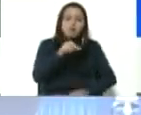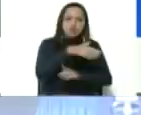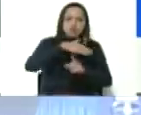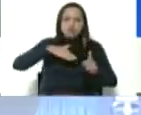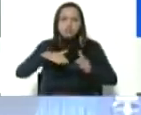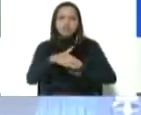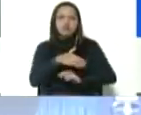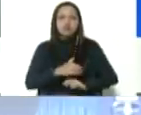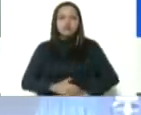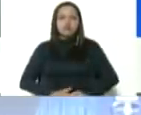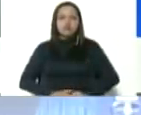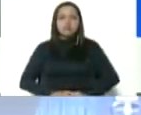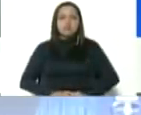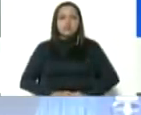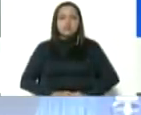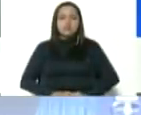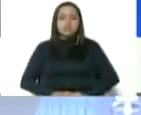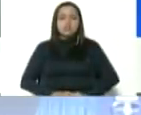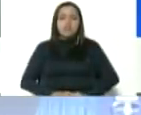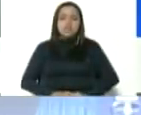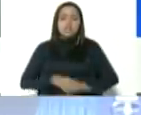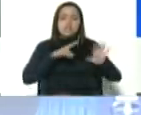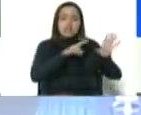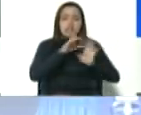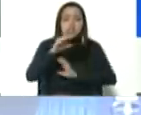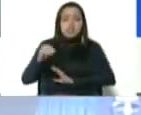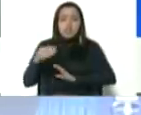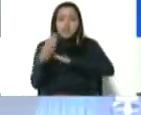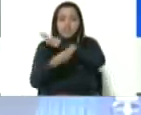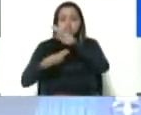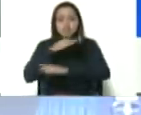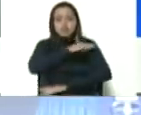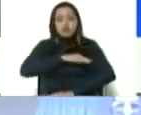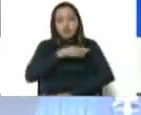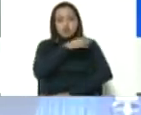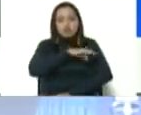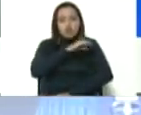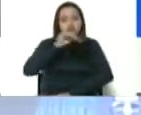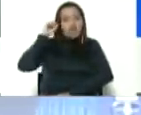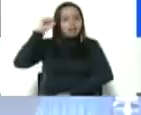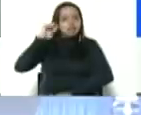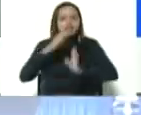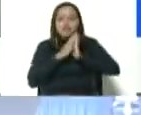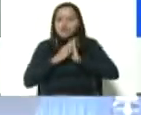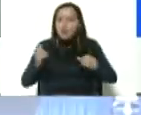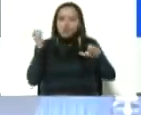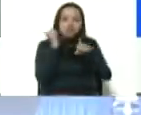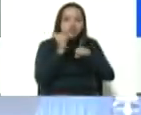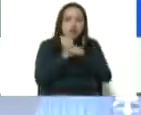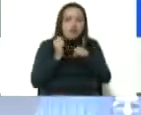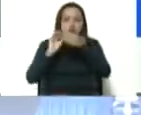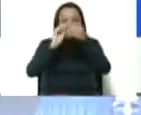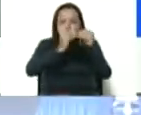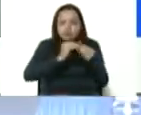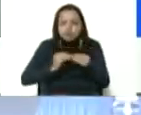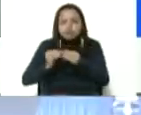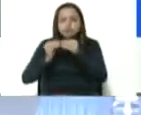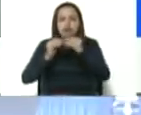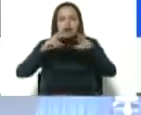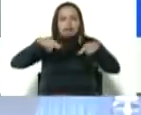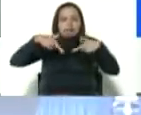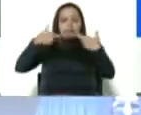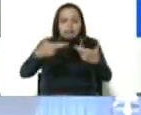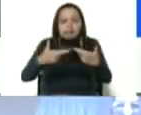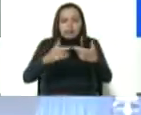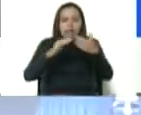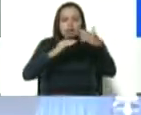de 700 bases de misiones socialistas, para todas las tareas del mantenimiento, de